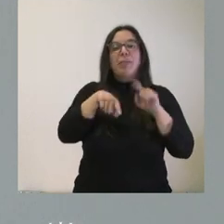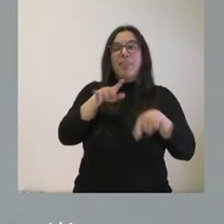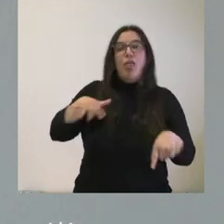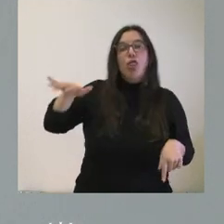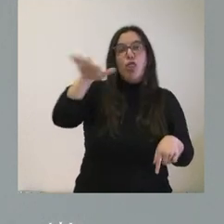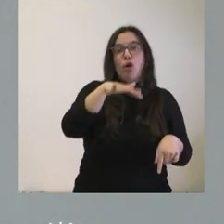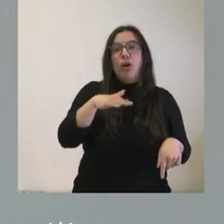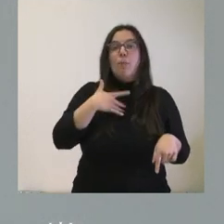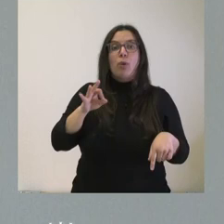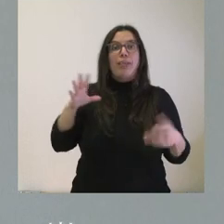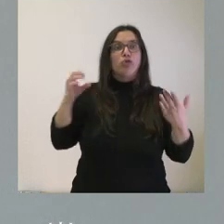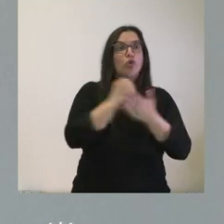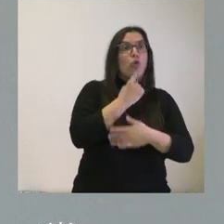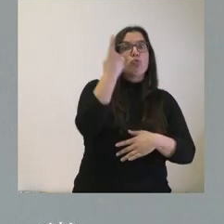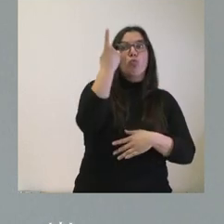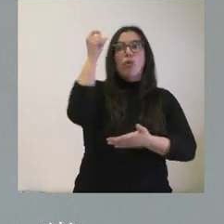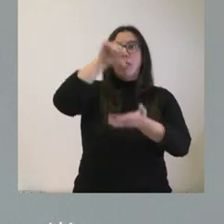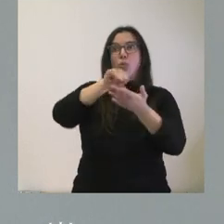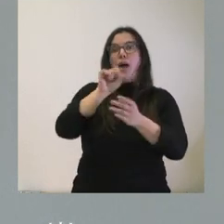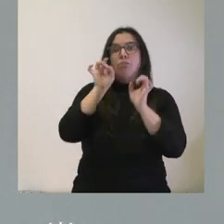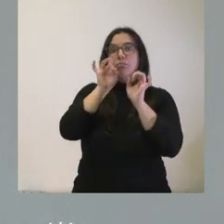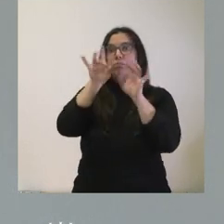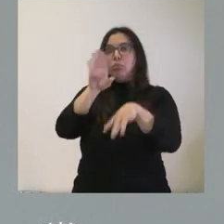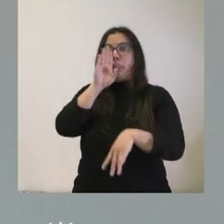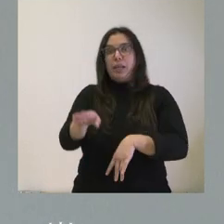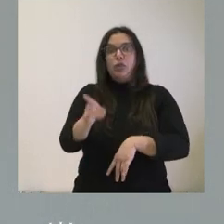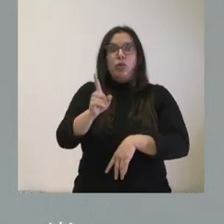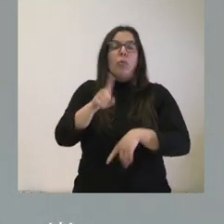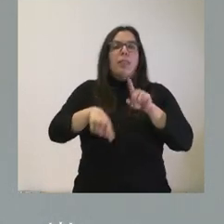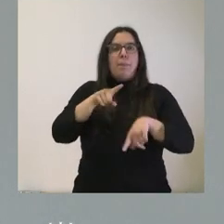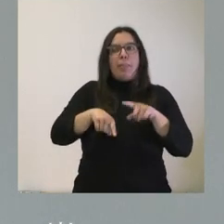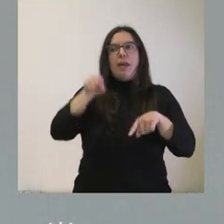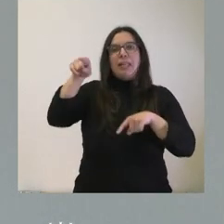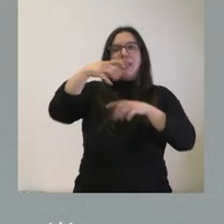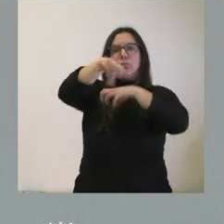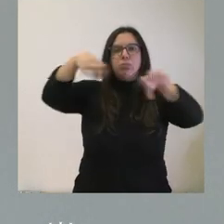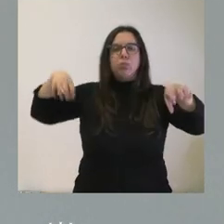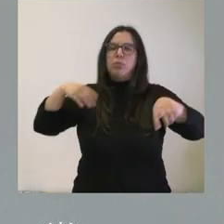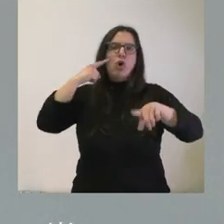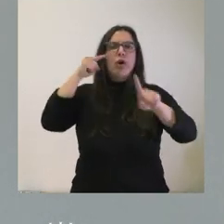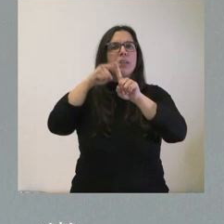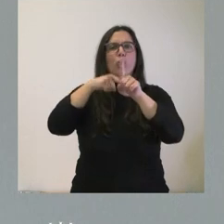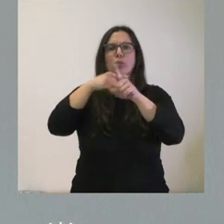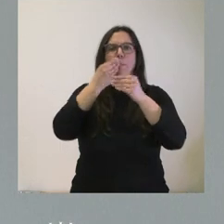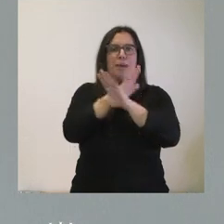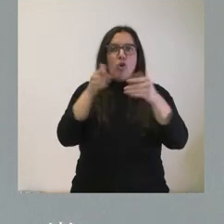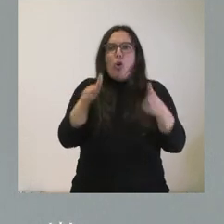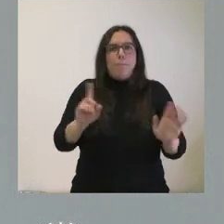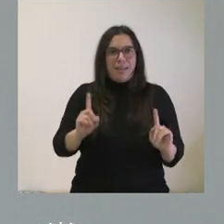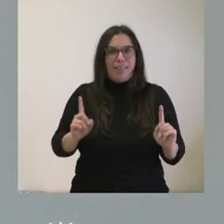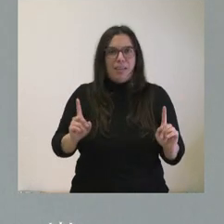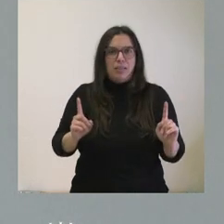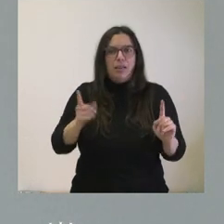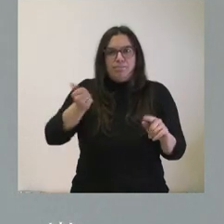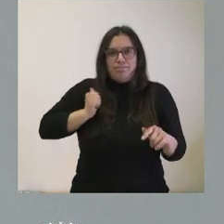materiales van justo al mismo destino o a otros, para que allí, cuando lleguen, pues tengan el mejor uso posible. En definitiva, que no se pierdan, que